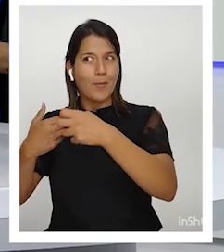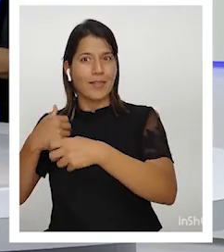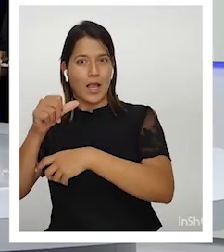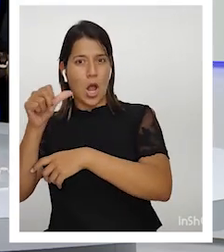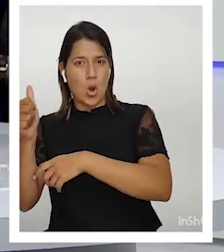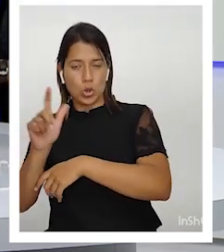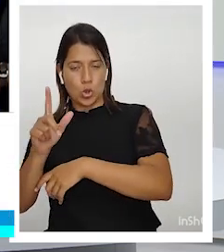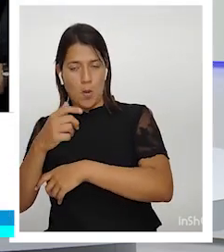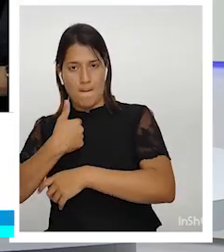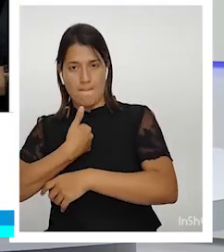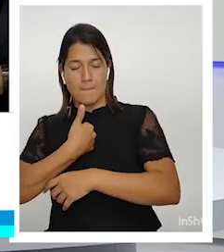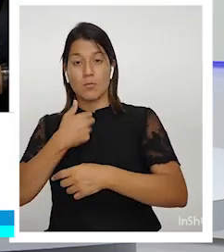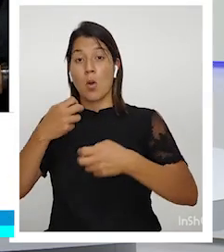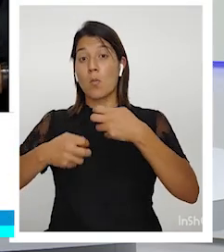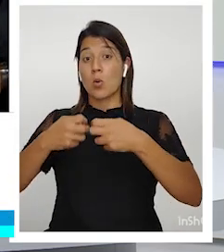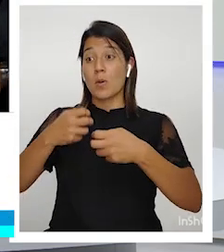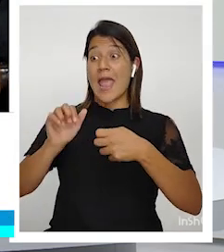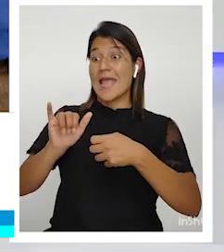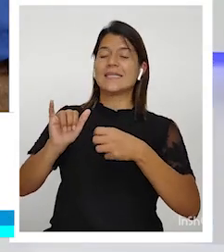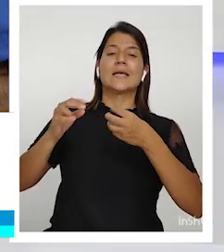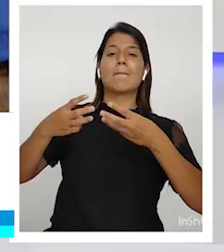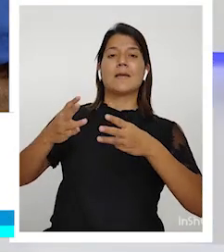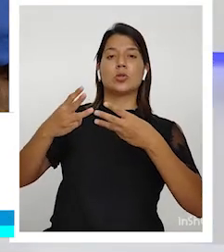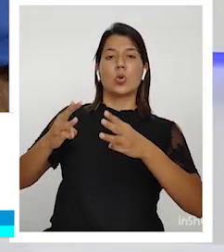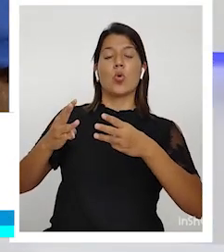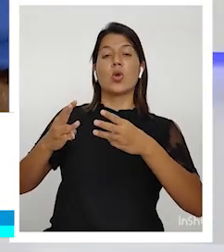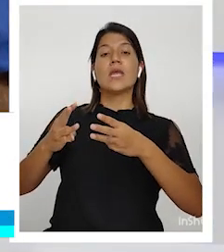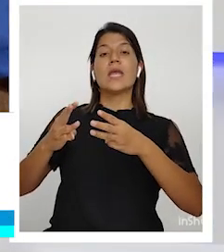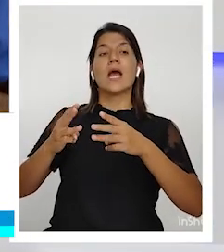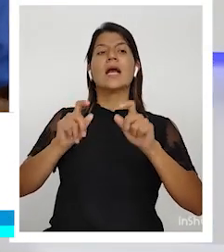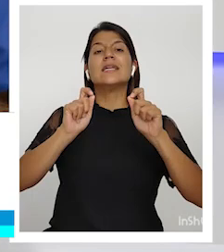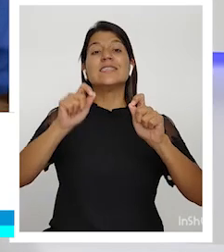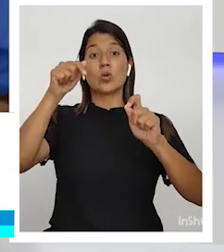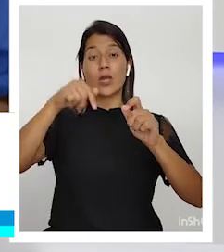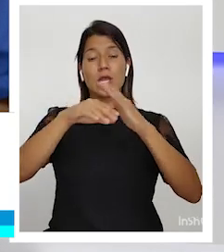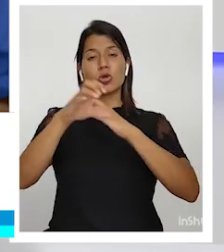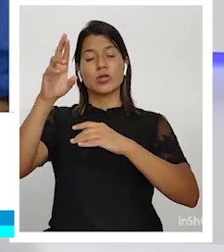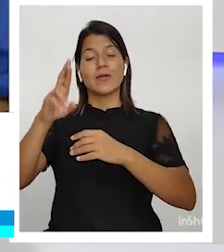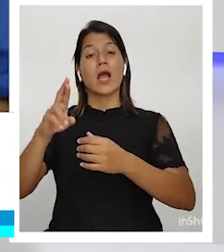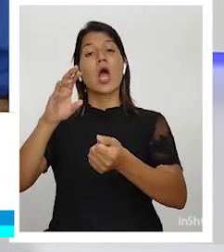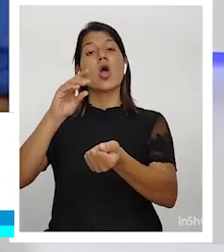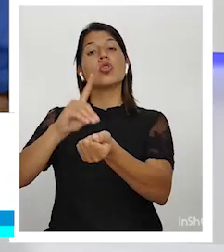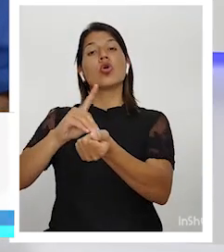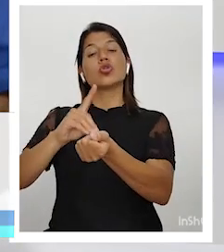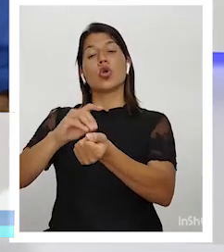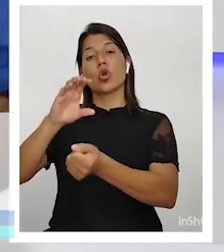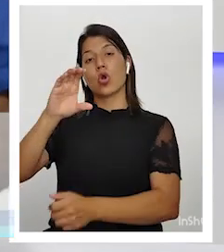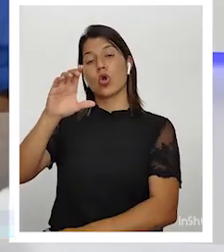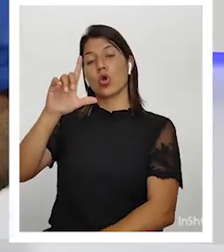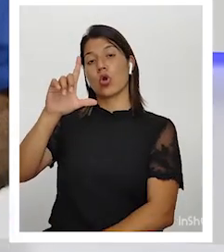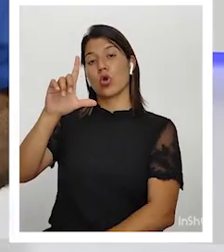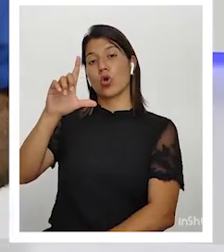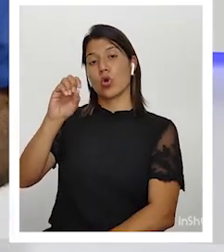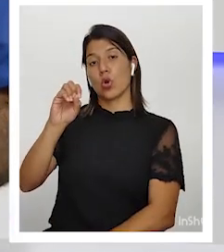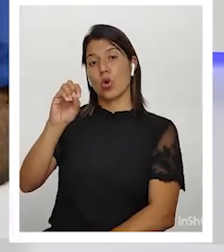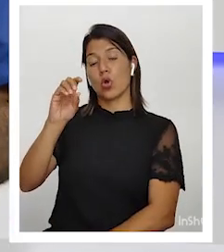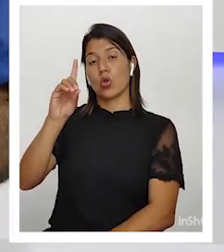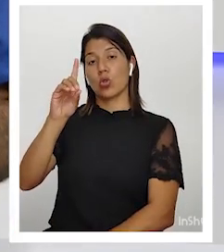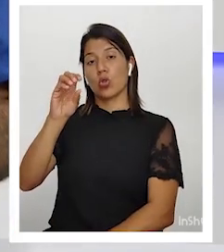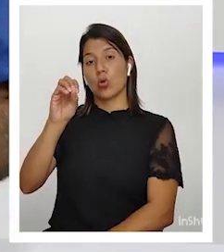Es un método que trajo aquí a Costa Rica el doctor Clodomir Santos de Moraes, que era miembro de la OIT.